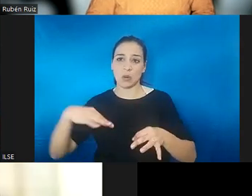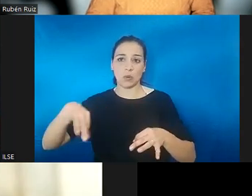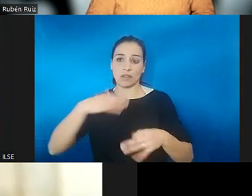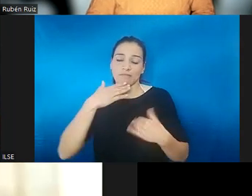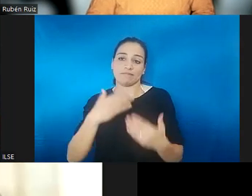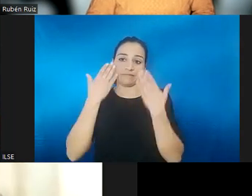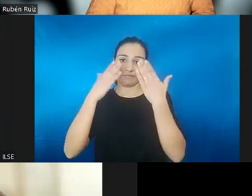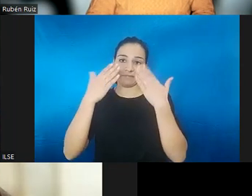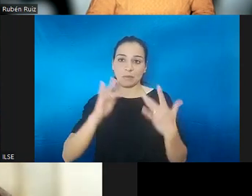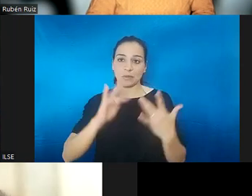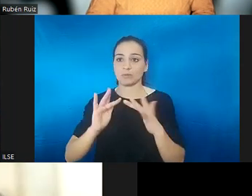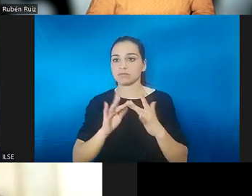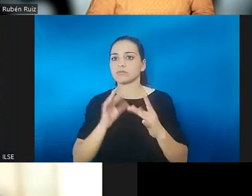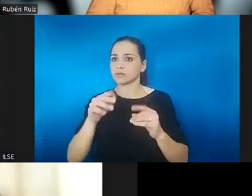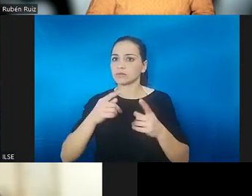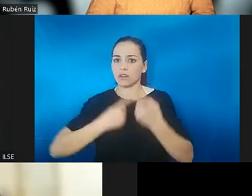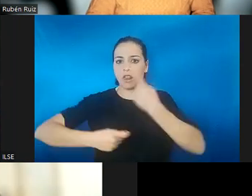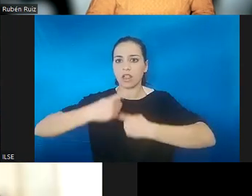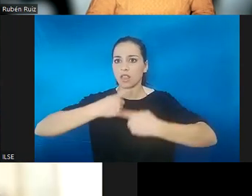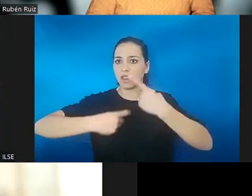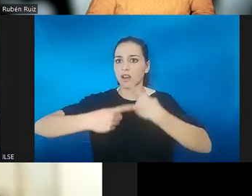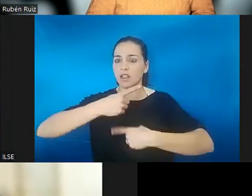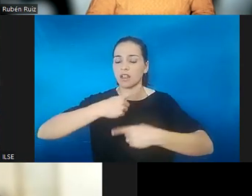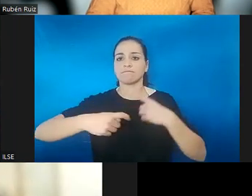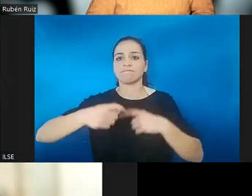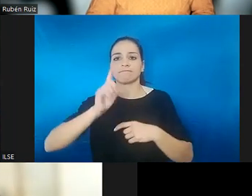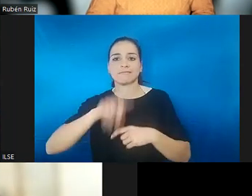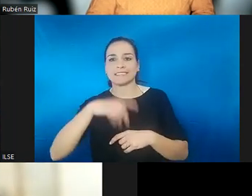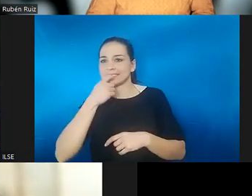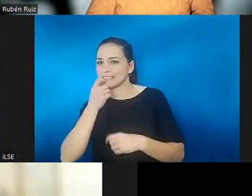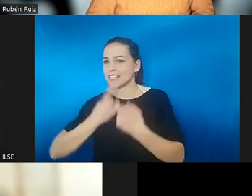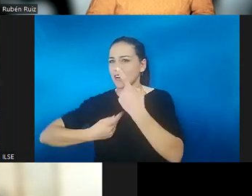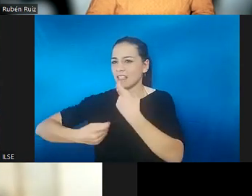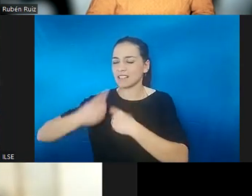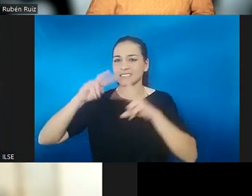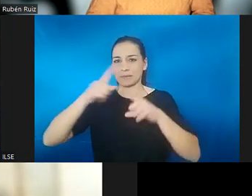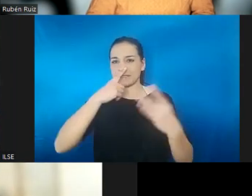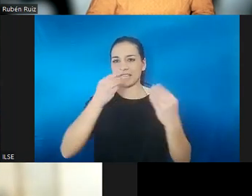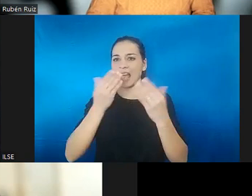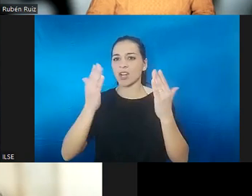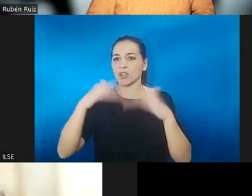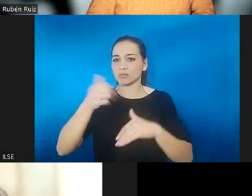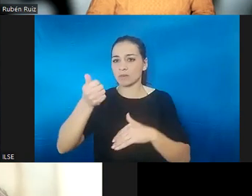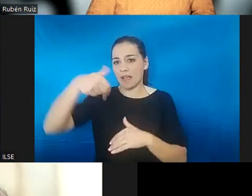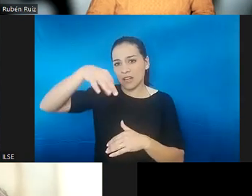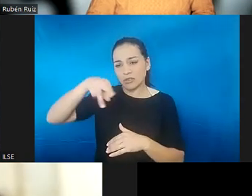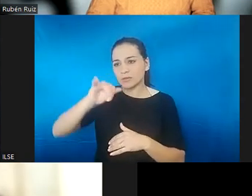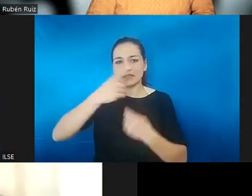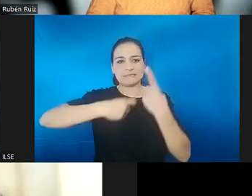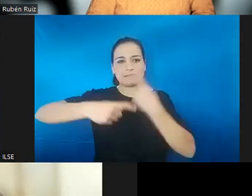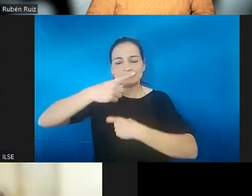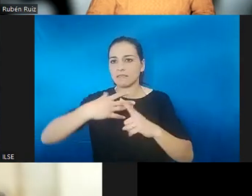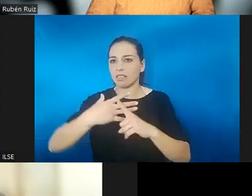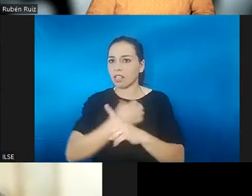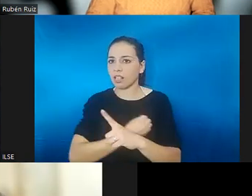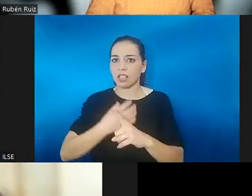tú podías buscar, podías buscar incluso literatura en inglés. Y era muy difícil encontrar nada relacionado con la anosmia o cómo